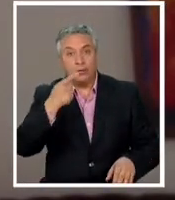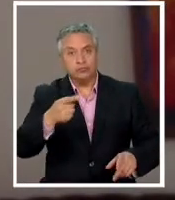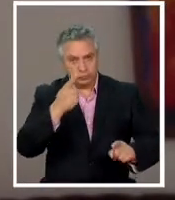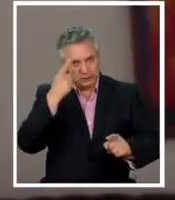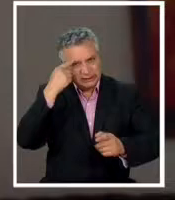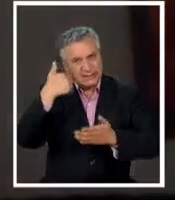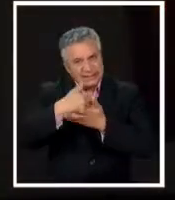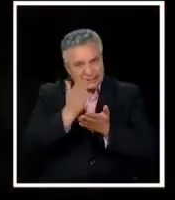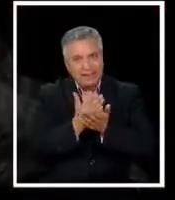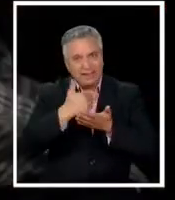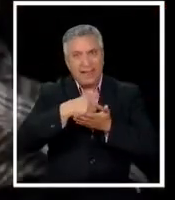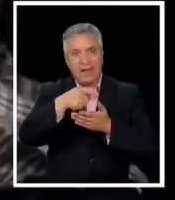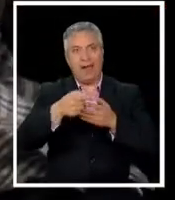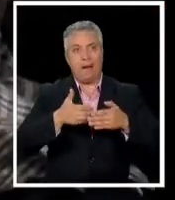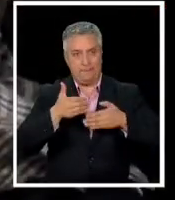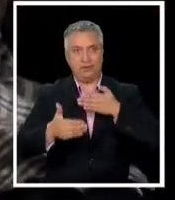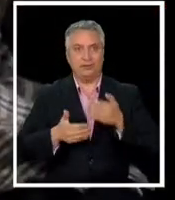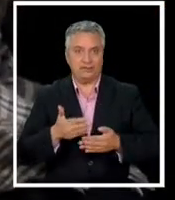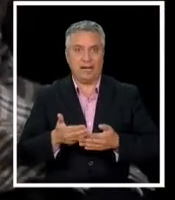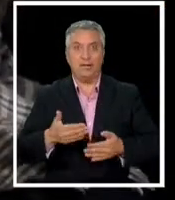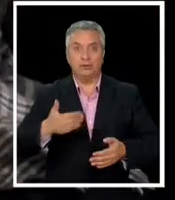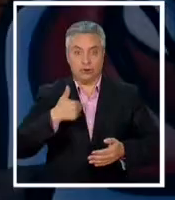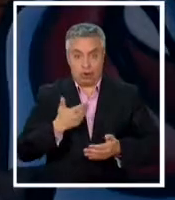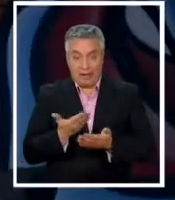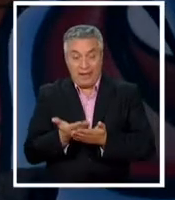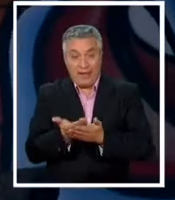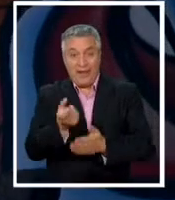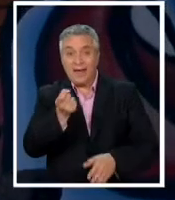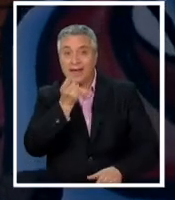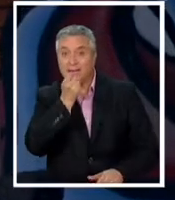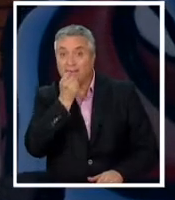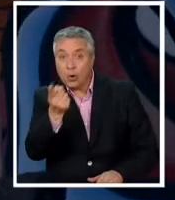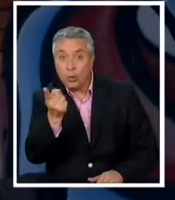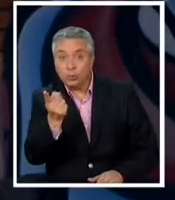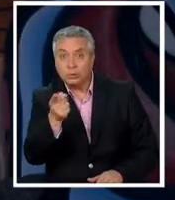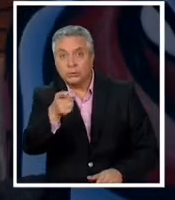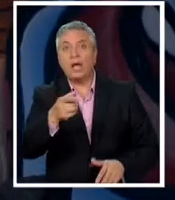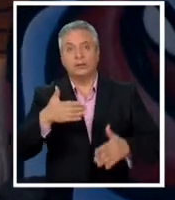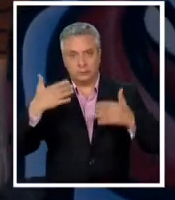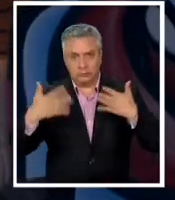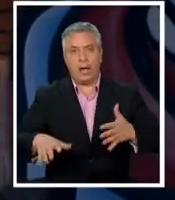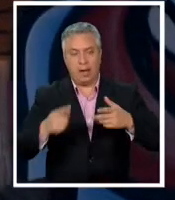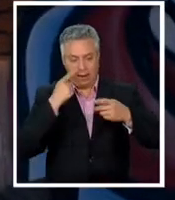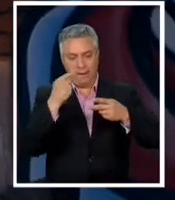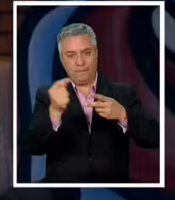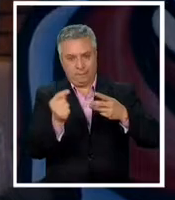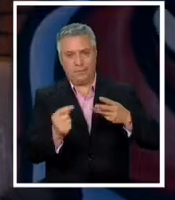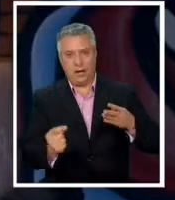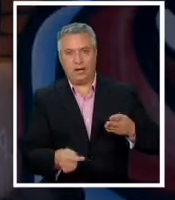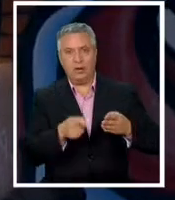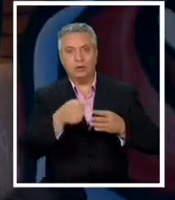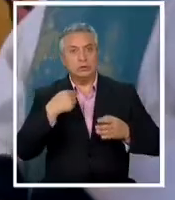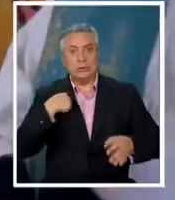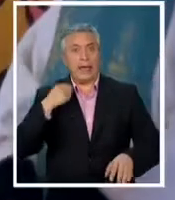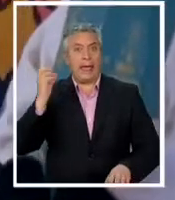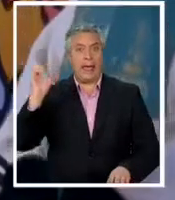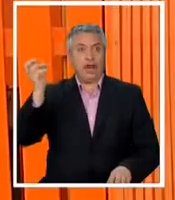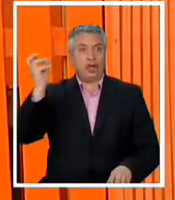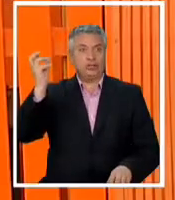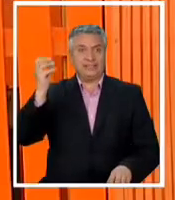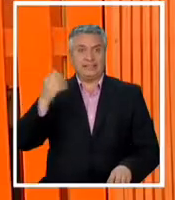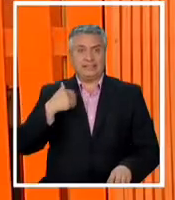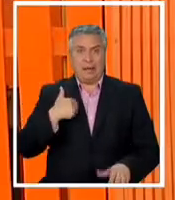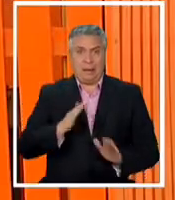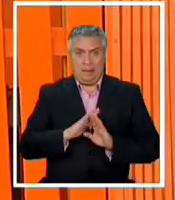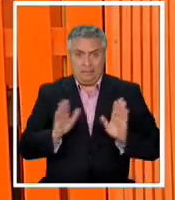estrategia procesal. Su autodenuncia podría abrir varios escenarios. La presunción de inocencia se mantendrá toda la